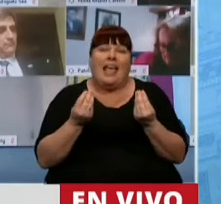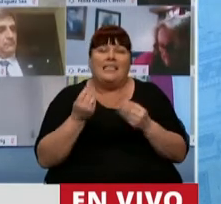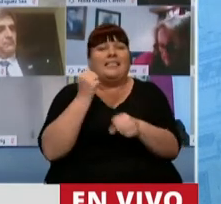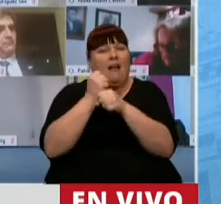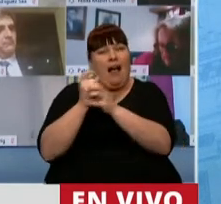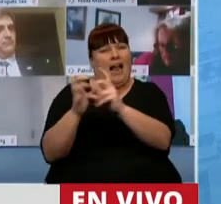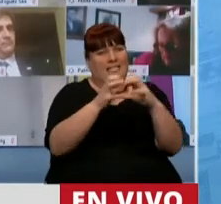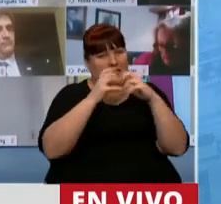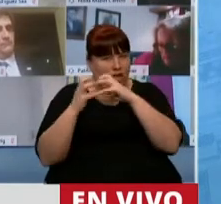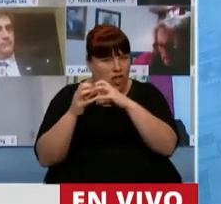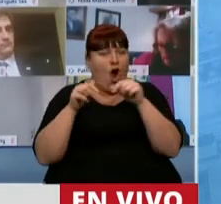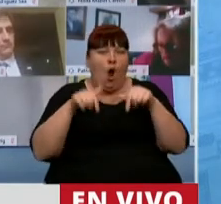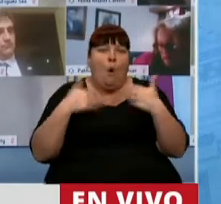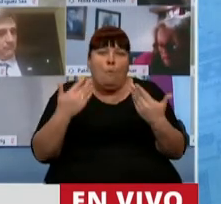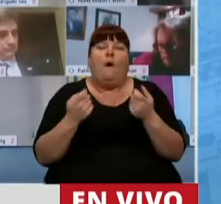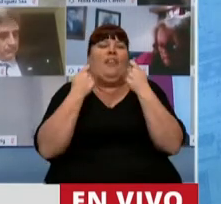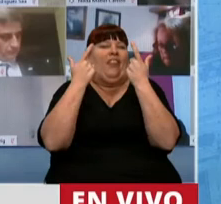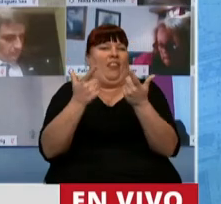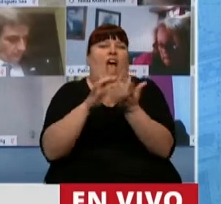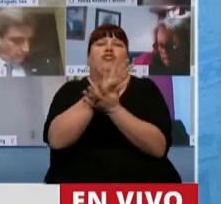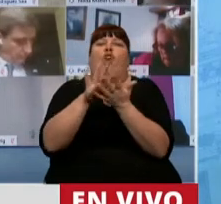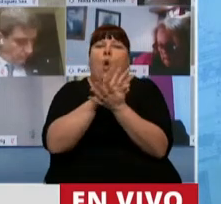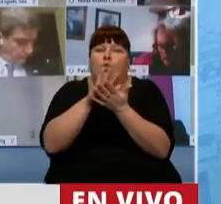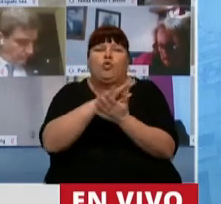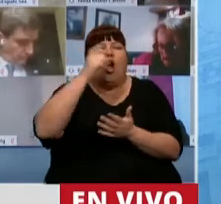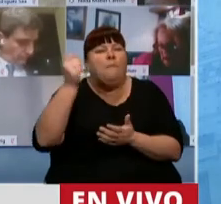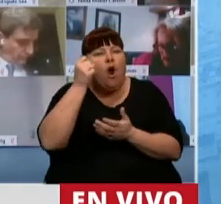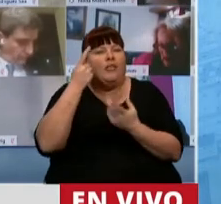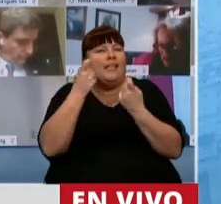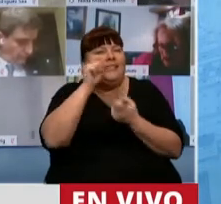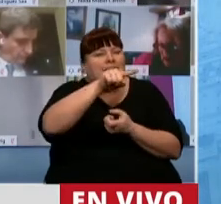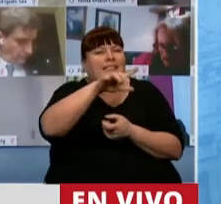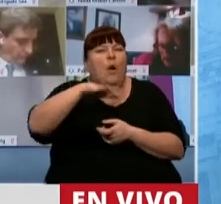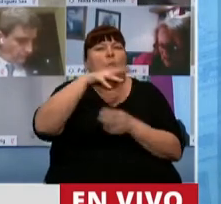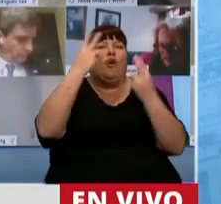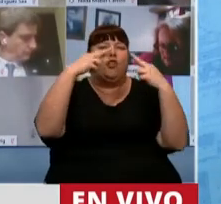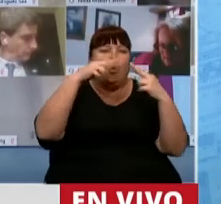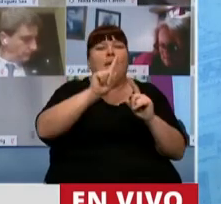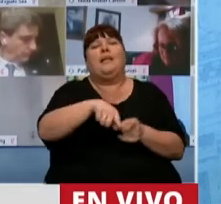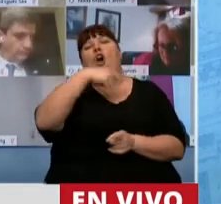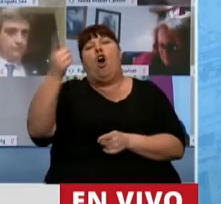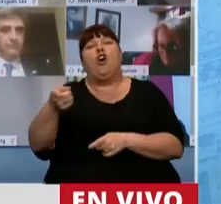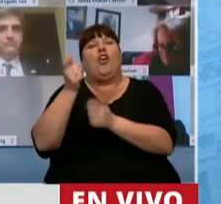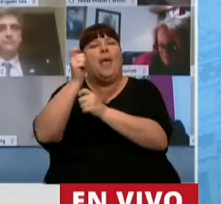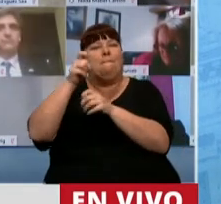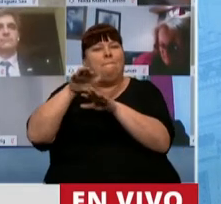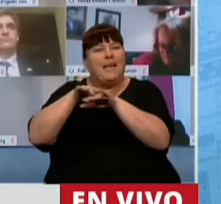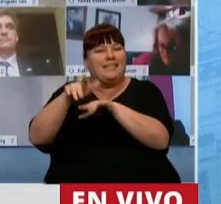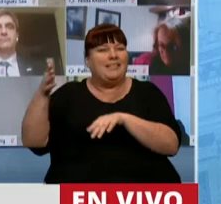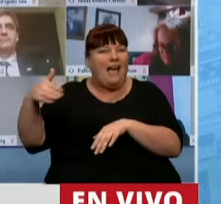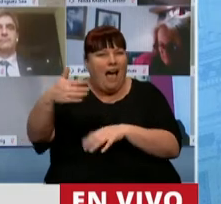poder sesionar y que hoy podamos brindar las herramientas necesarias que el sector del turismo y que el sector de la PECA están